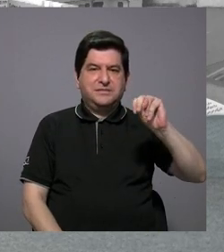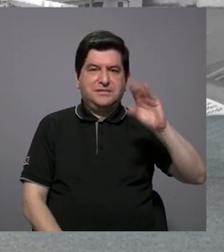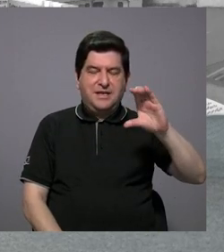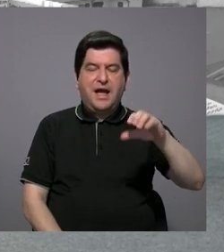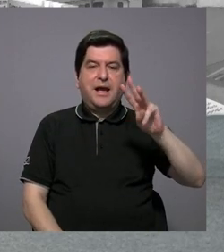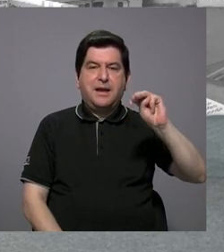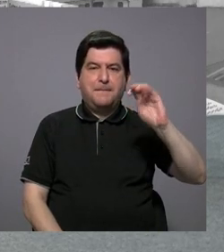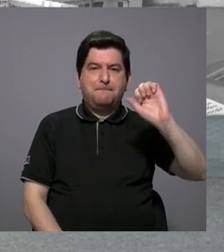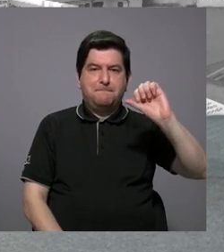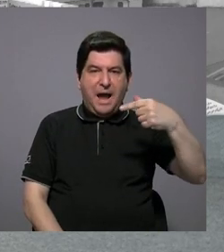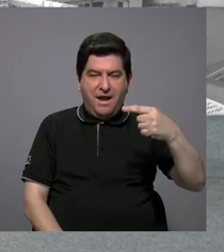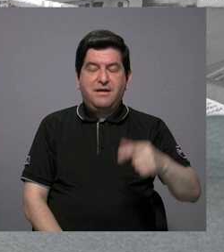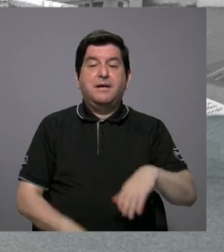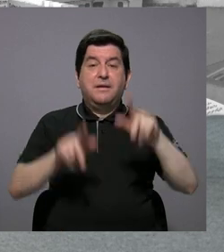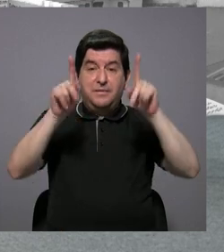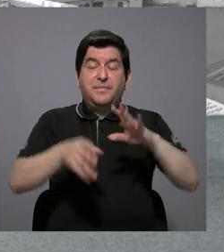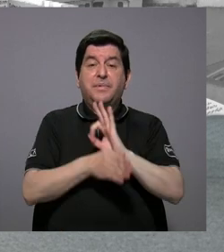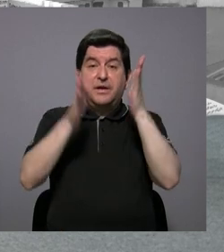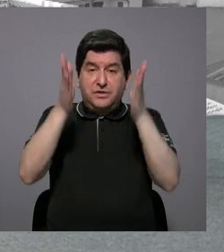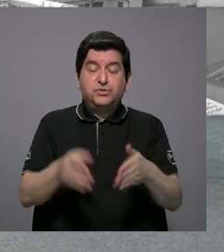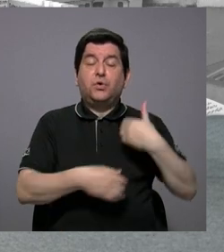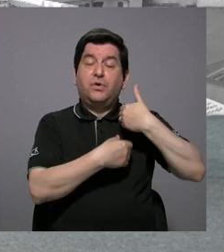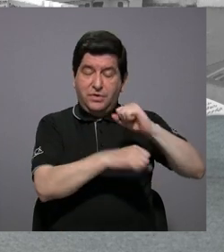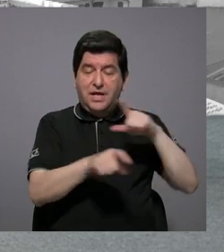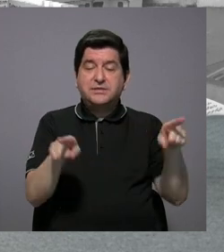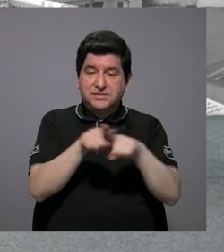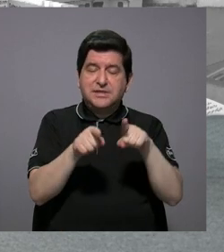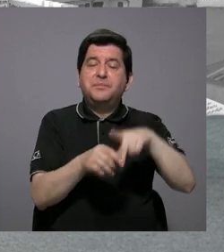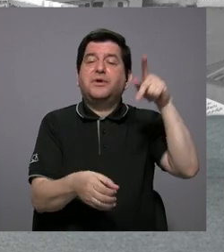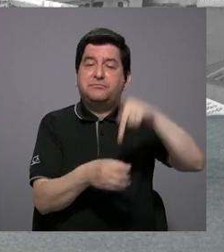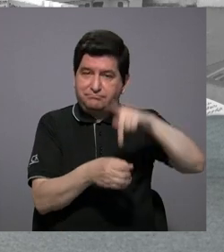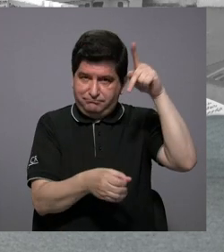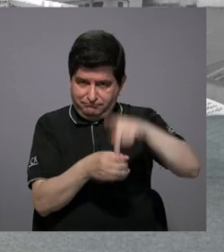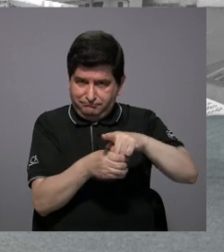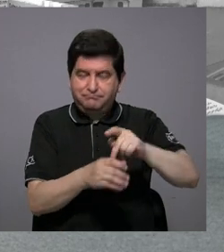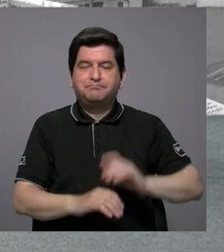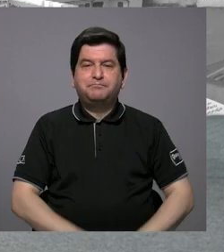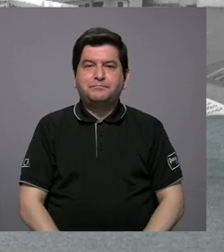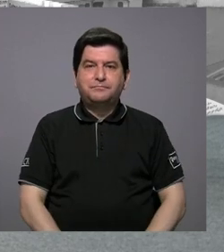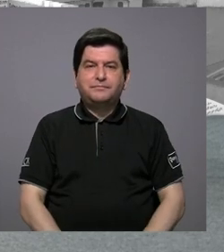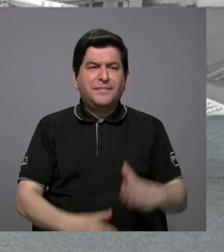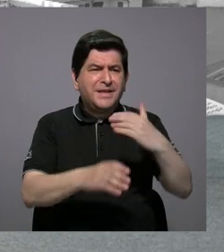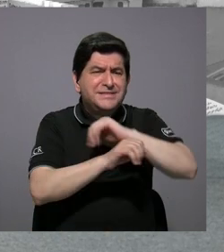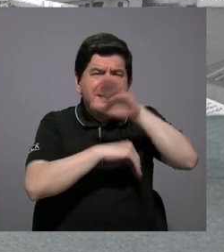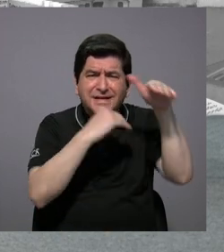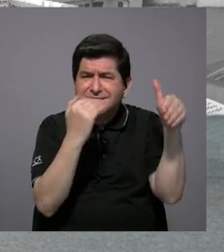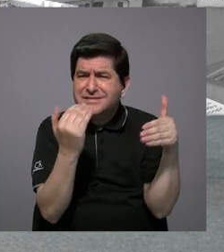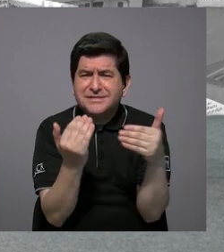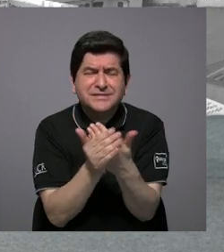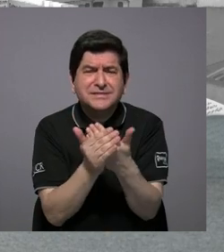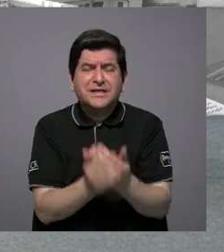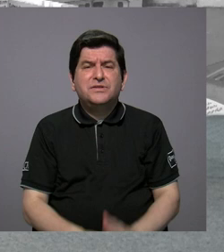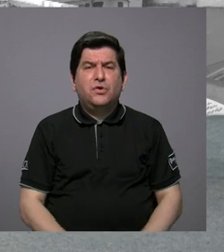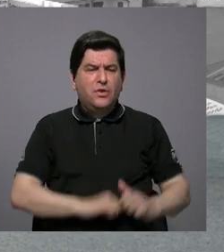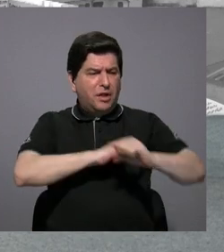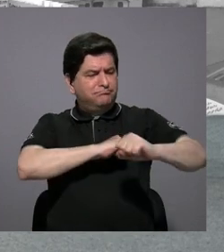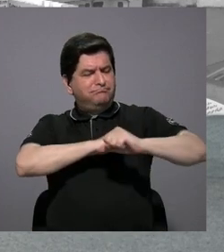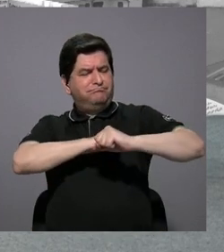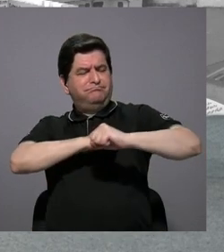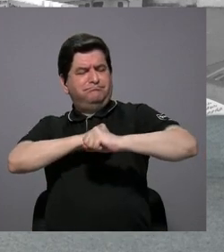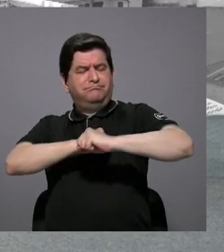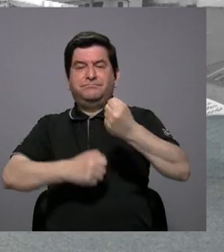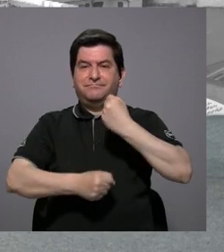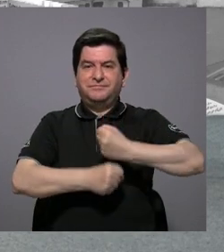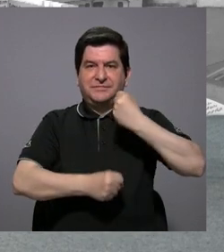proceso. También a las personas funcionarias de la municipalidad las involucramos. Entonces, se realiza todo, una campaña de